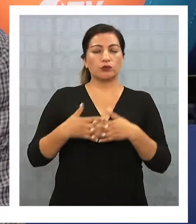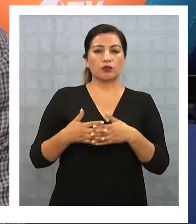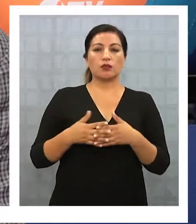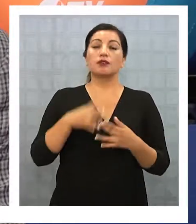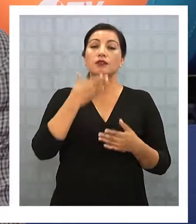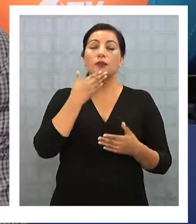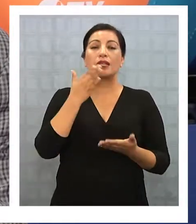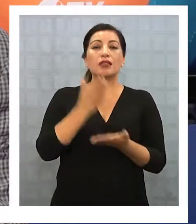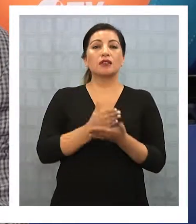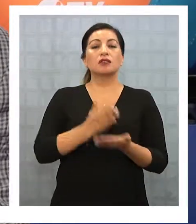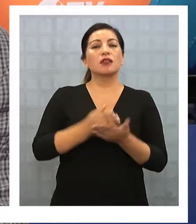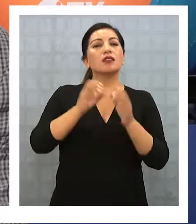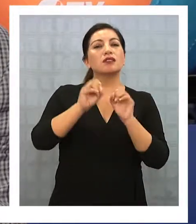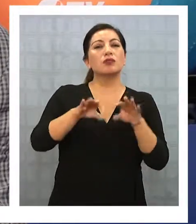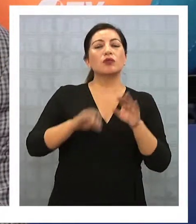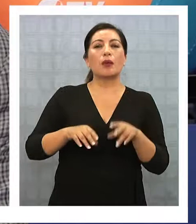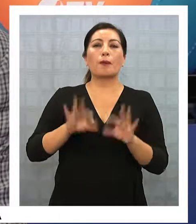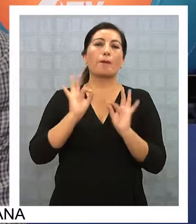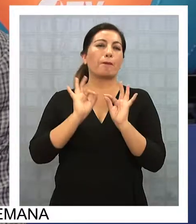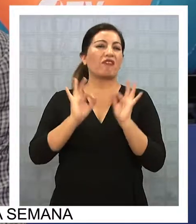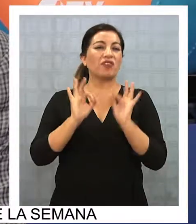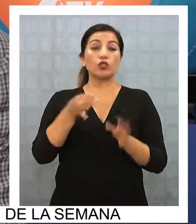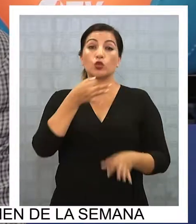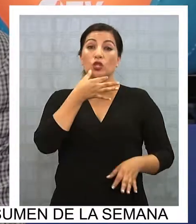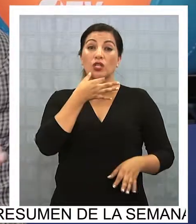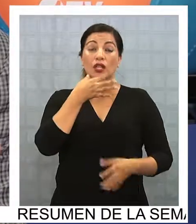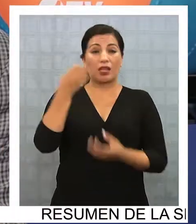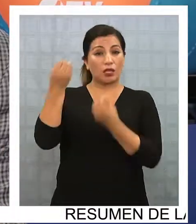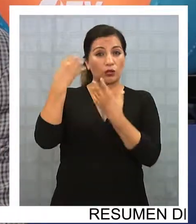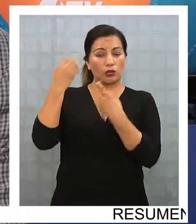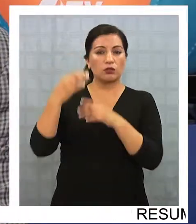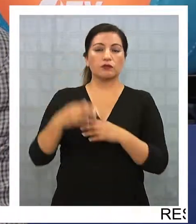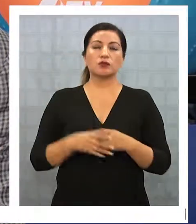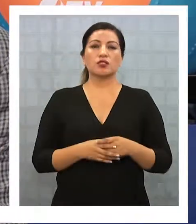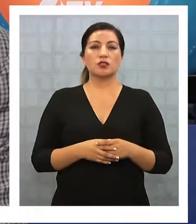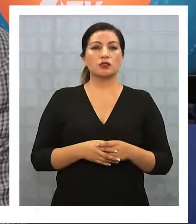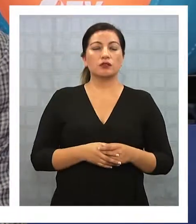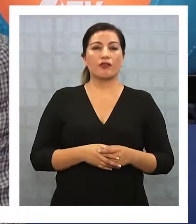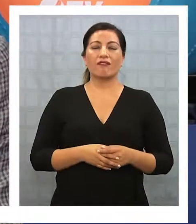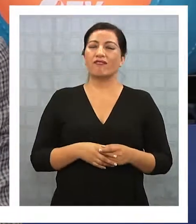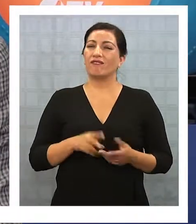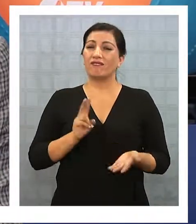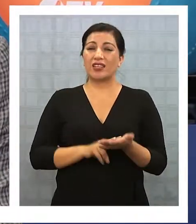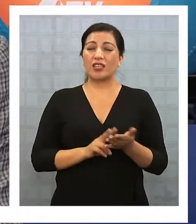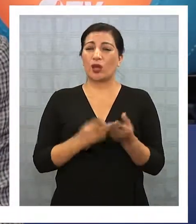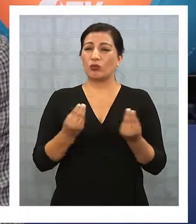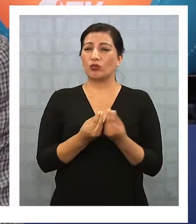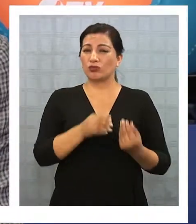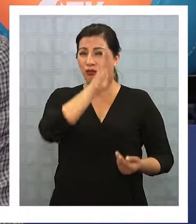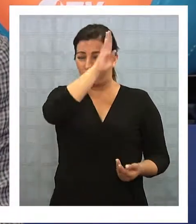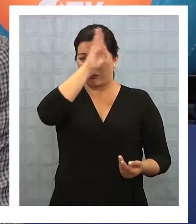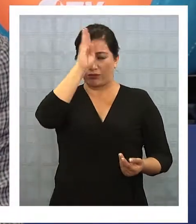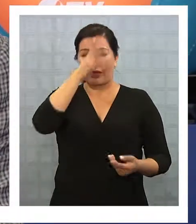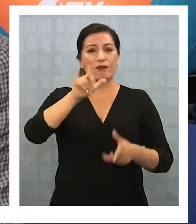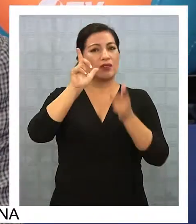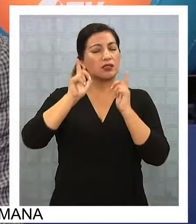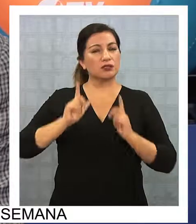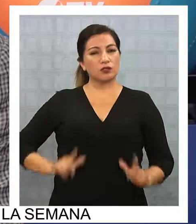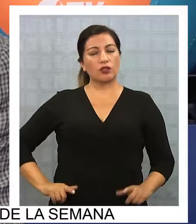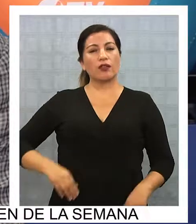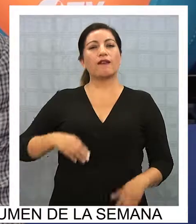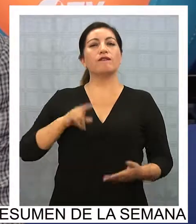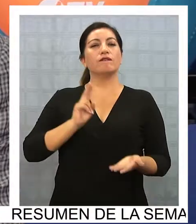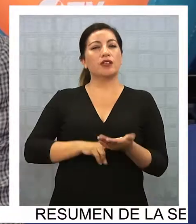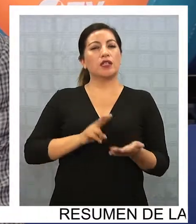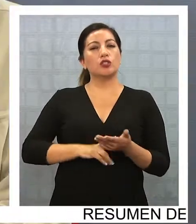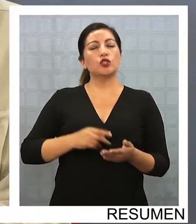haciendo clases para perfeccionar mi inglés y estaba intoxicado, esa es verdad y en vacaciones, la verdad, cuando uno